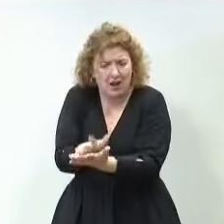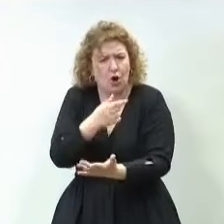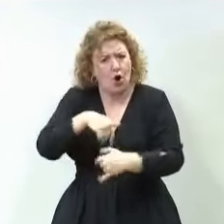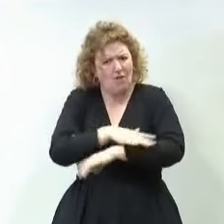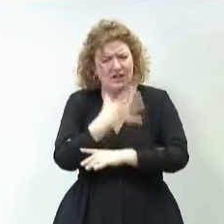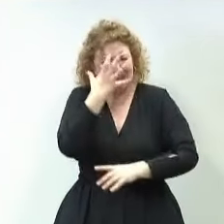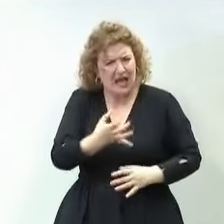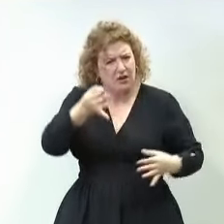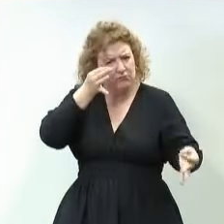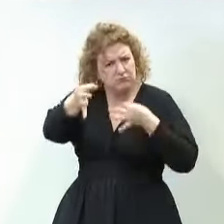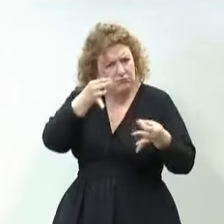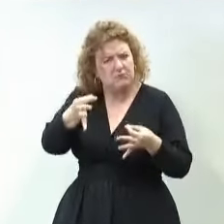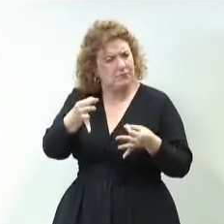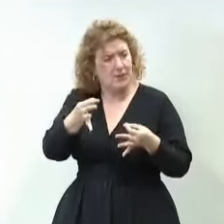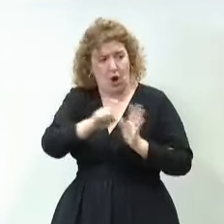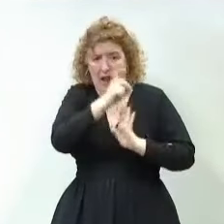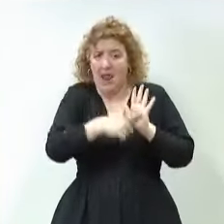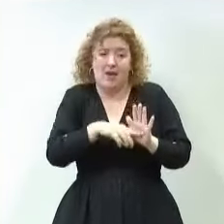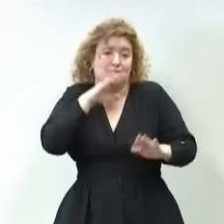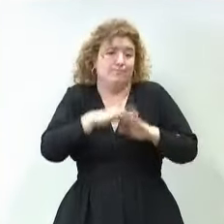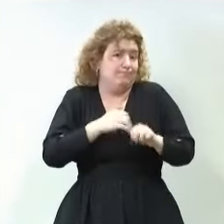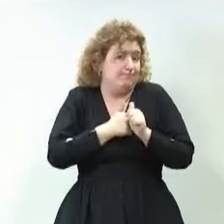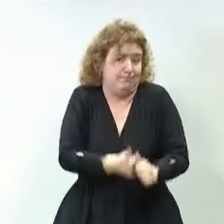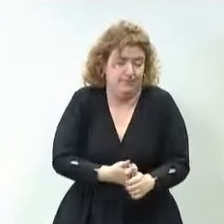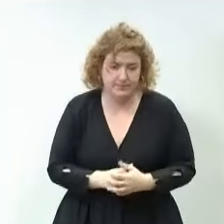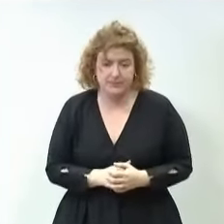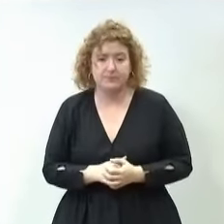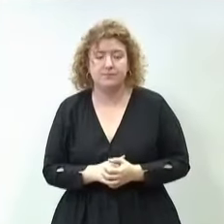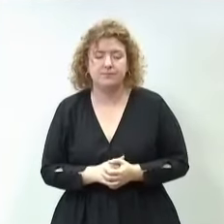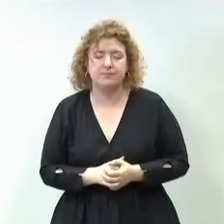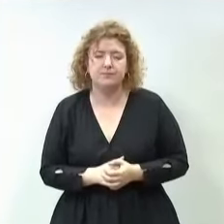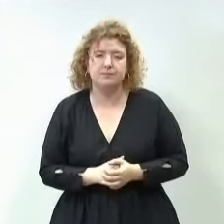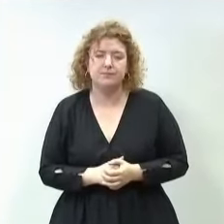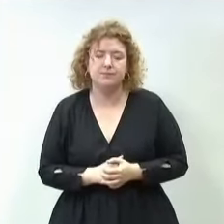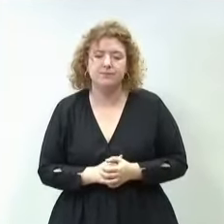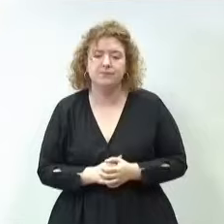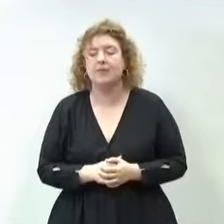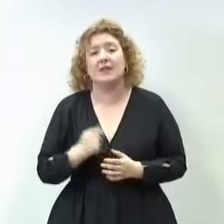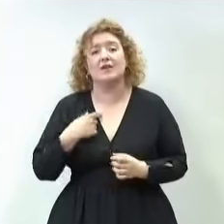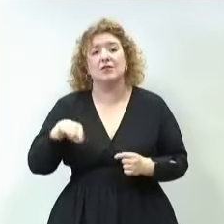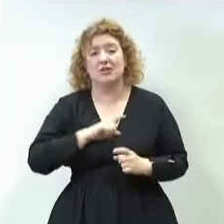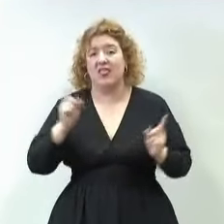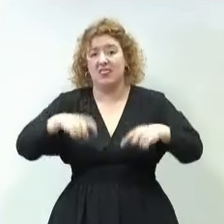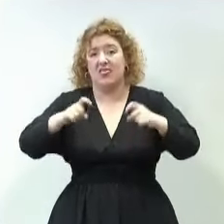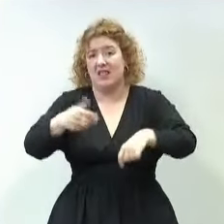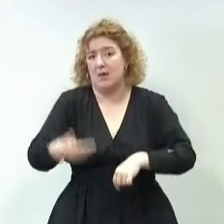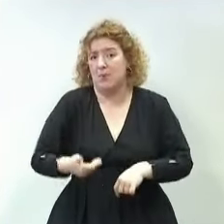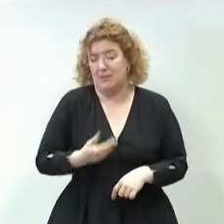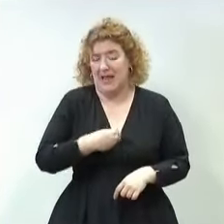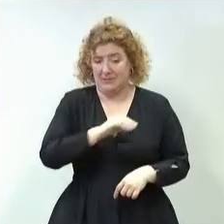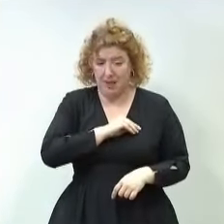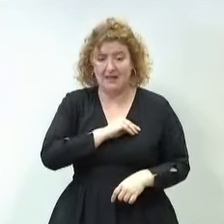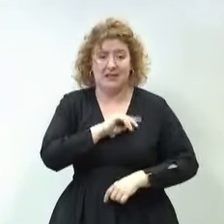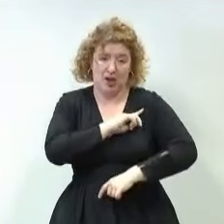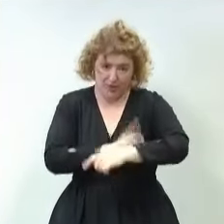con seriedad, pero siempre dentro de la ley, porque, además, tenemos por delante tres citas fundamentales para nuestro país y